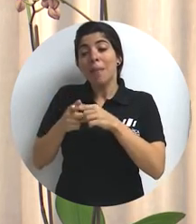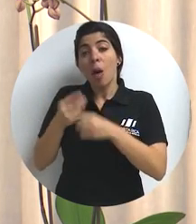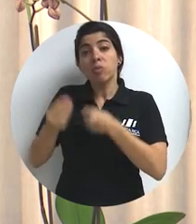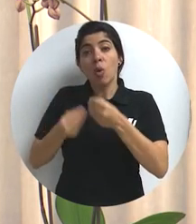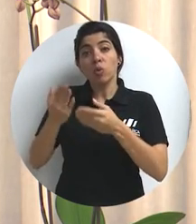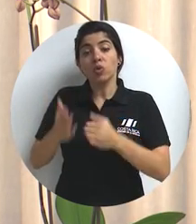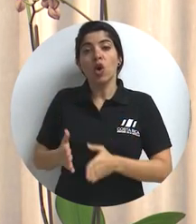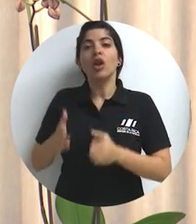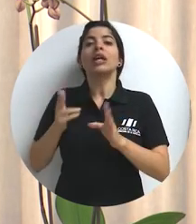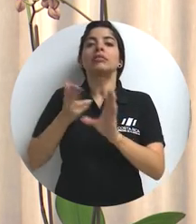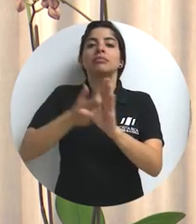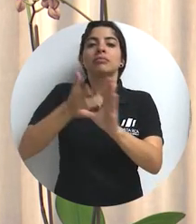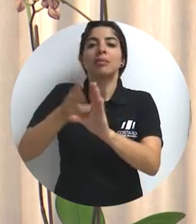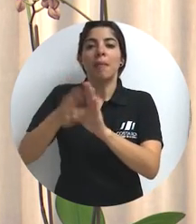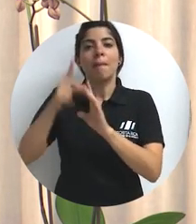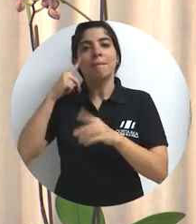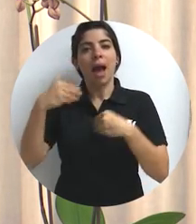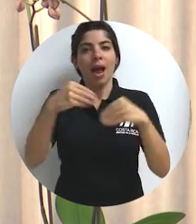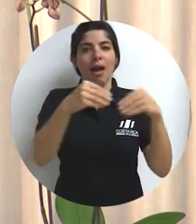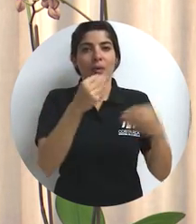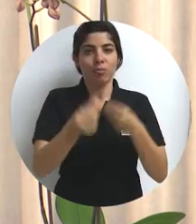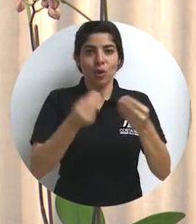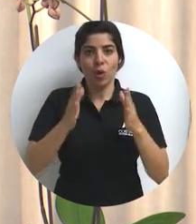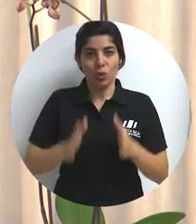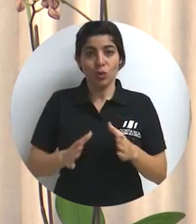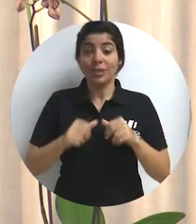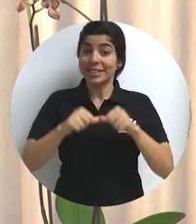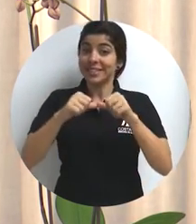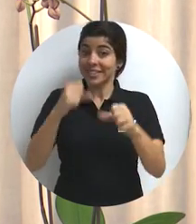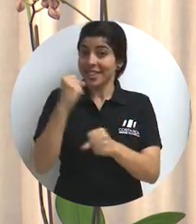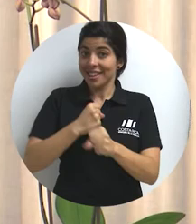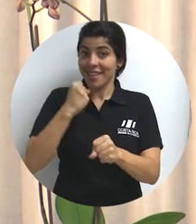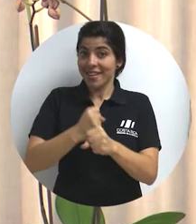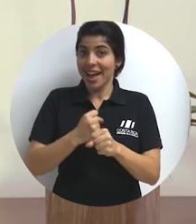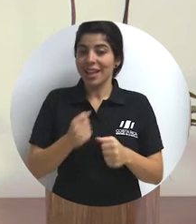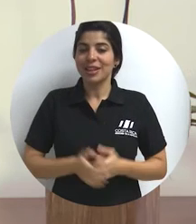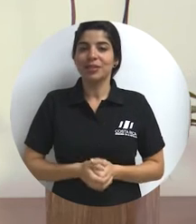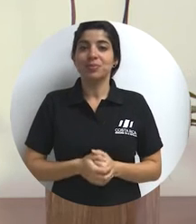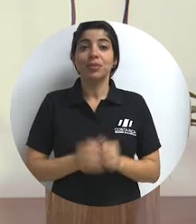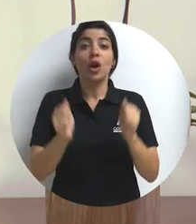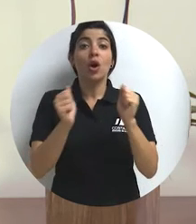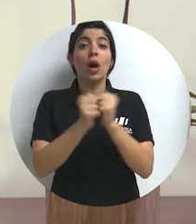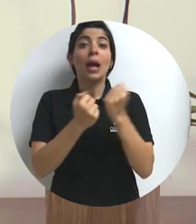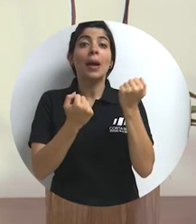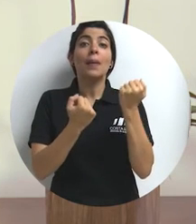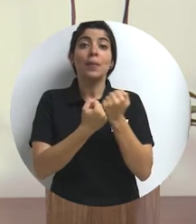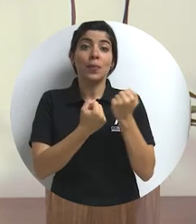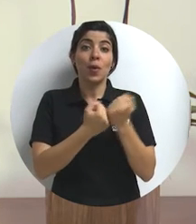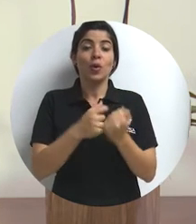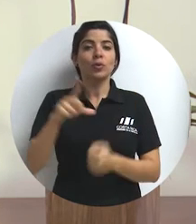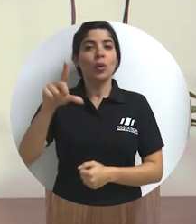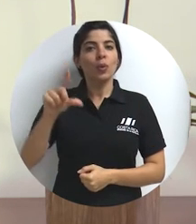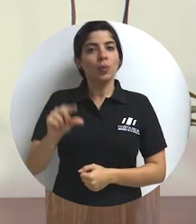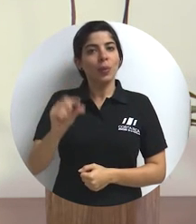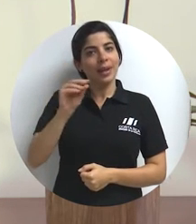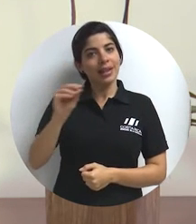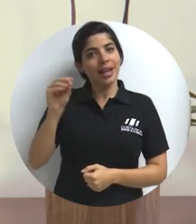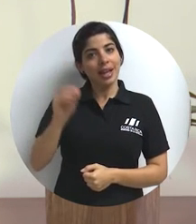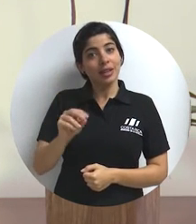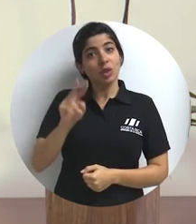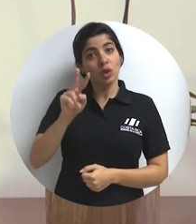medianos productores para colocar sus productos. Y seguimos trabajando. Con Impulso se rebajaron los